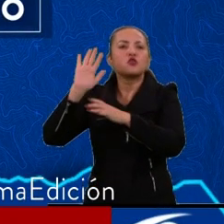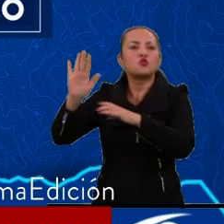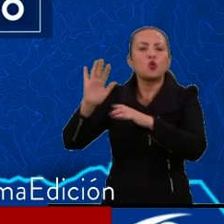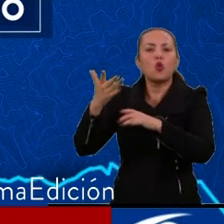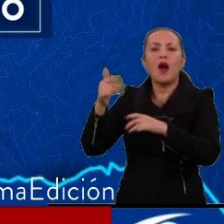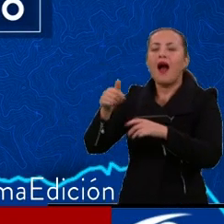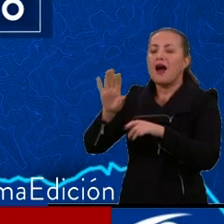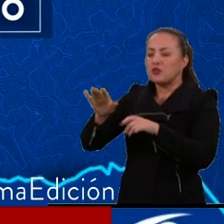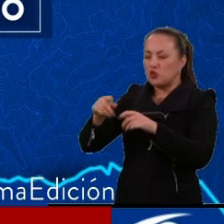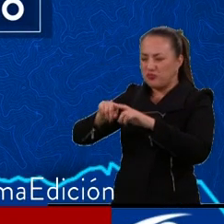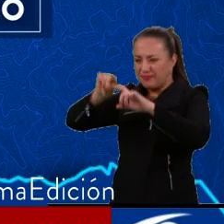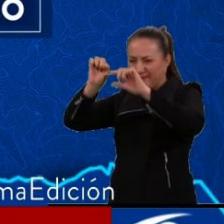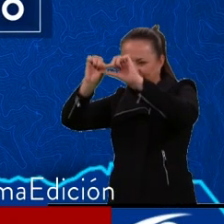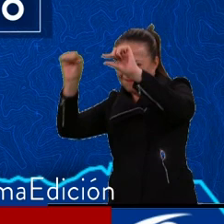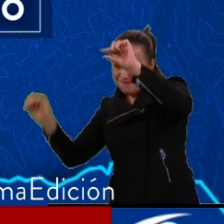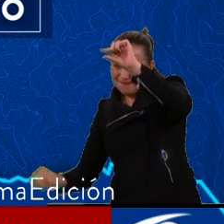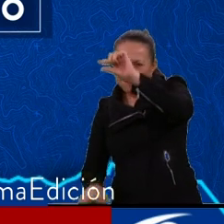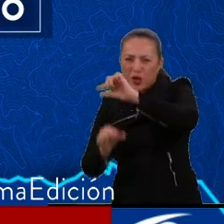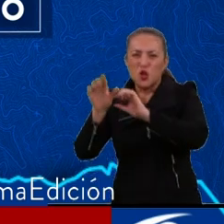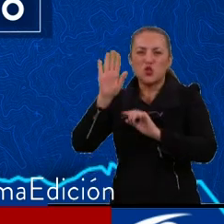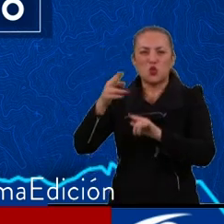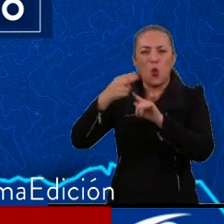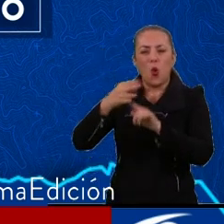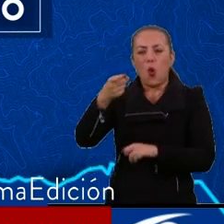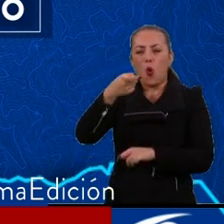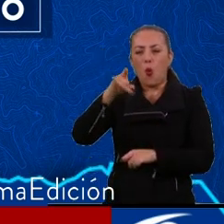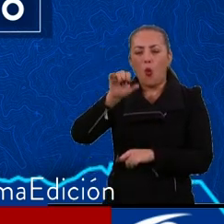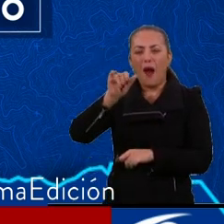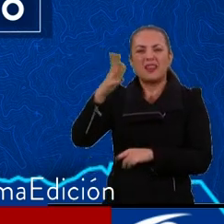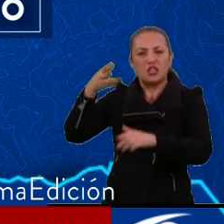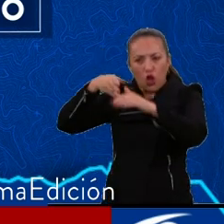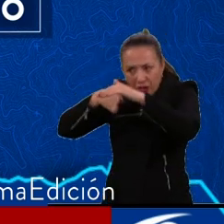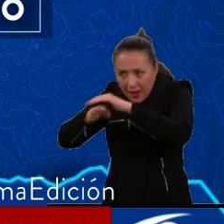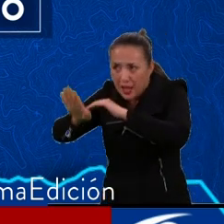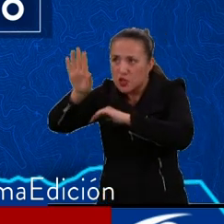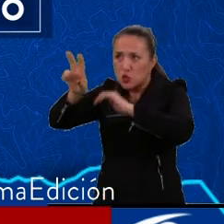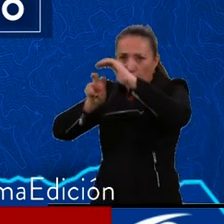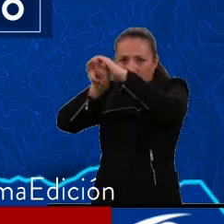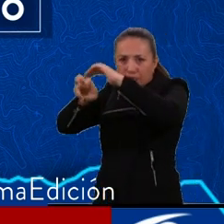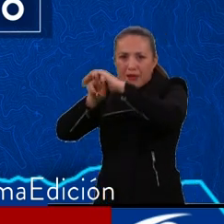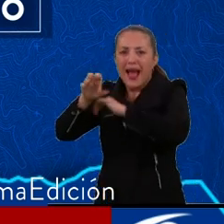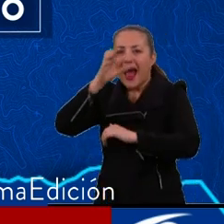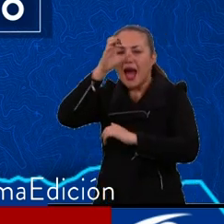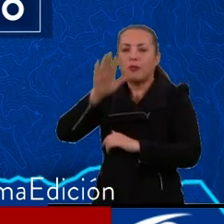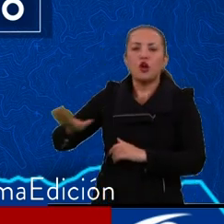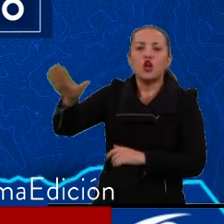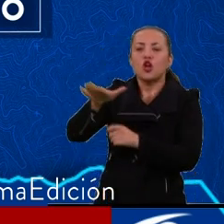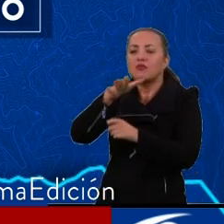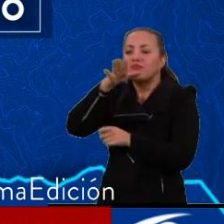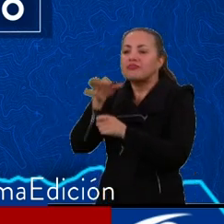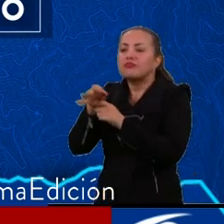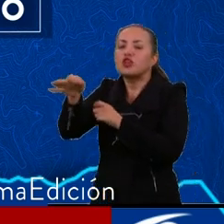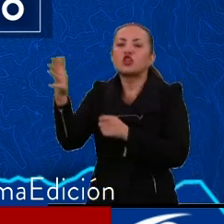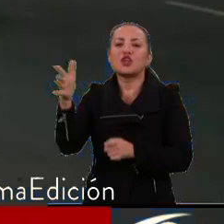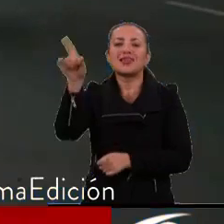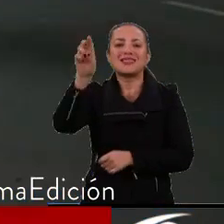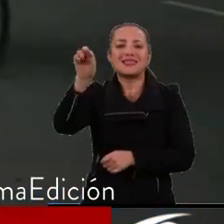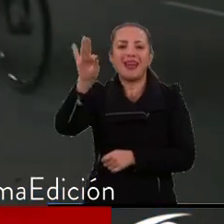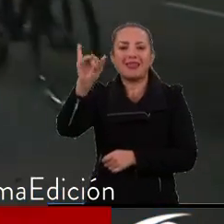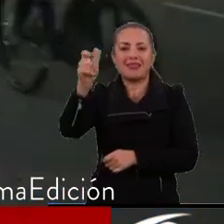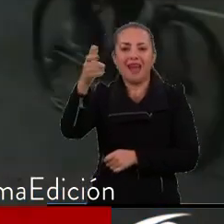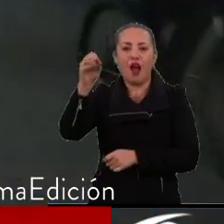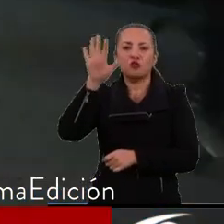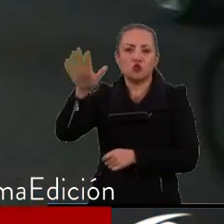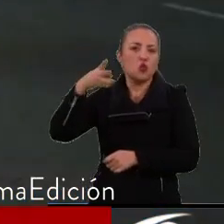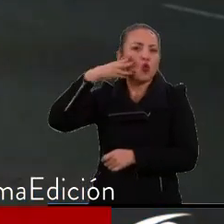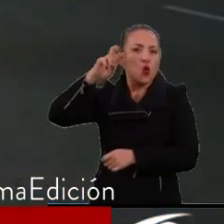una guaya al interior de una mina de carbón en zona rural del municipio de Santiago en Norte de Santander. Este accidente